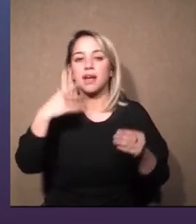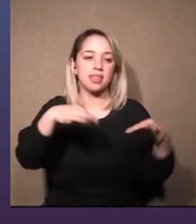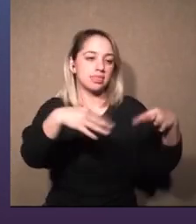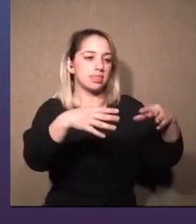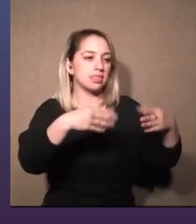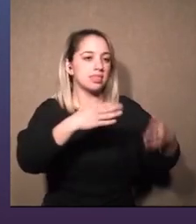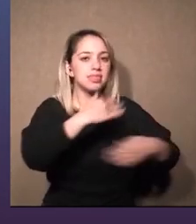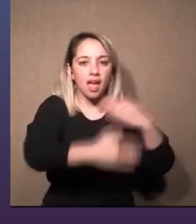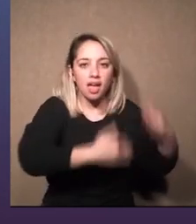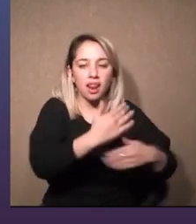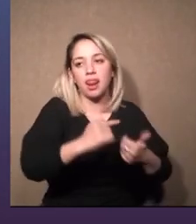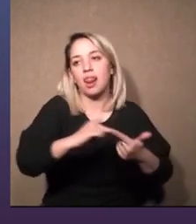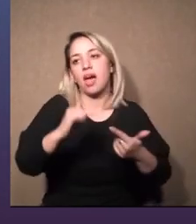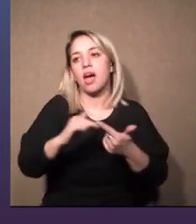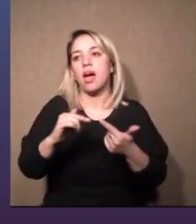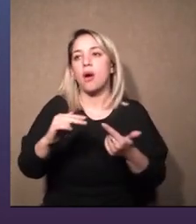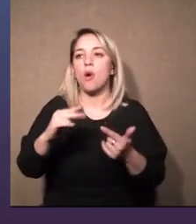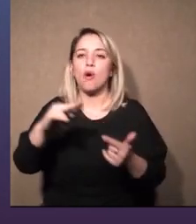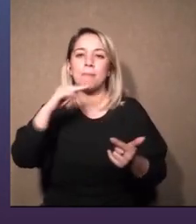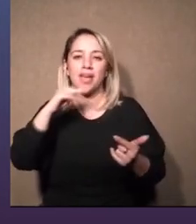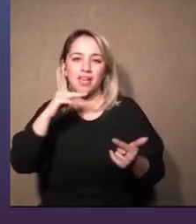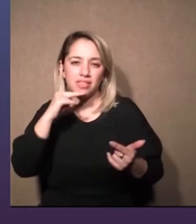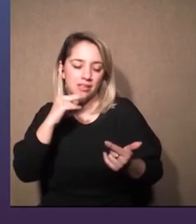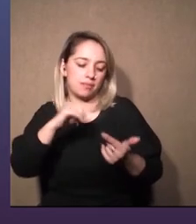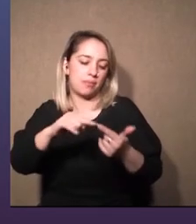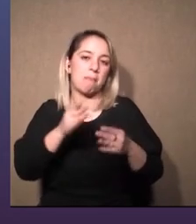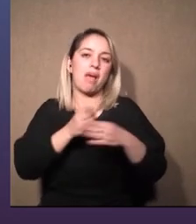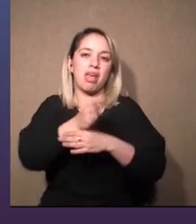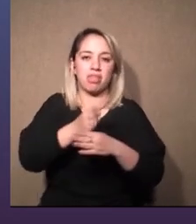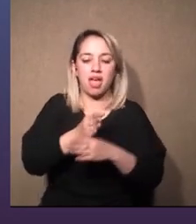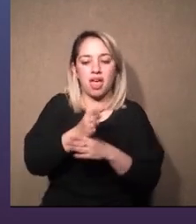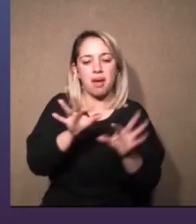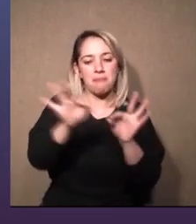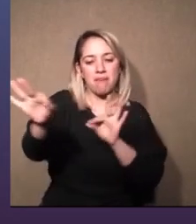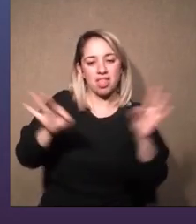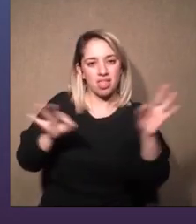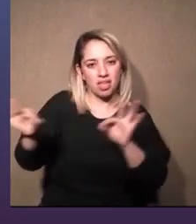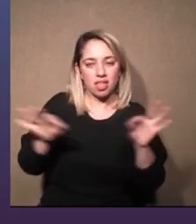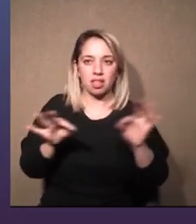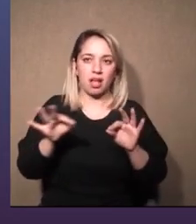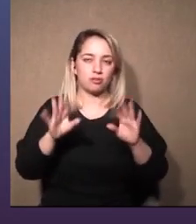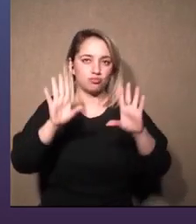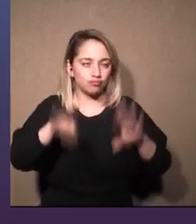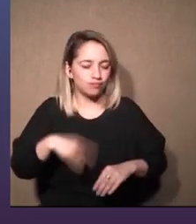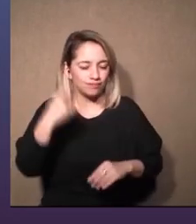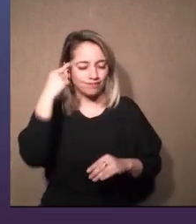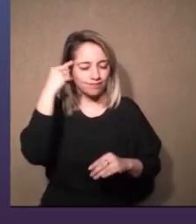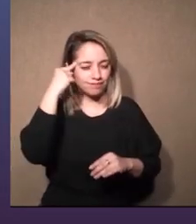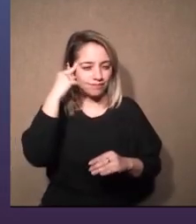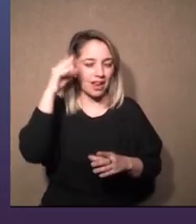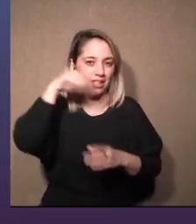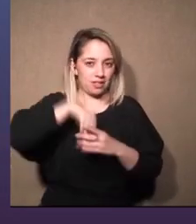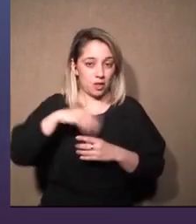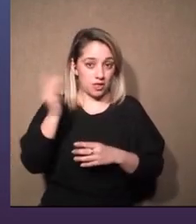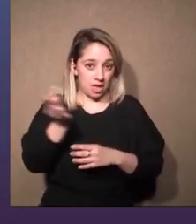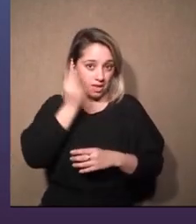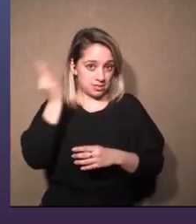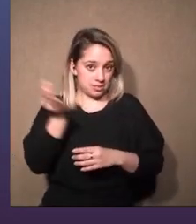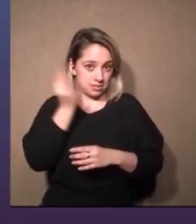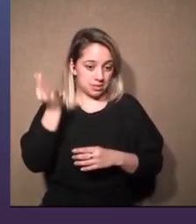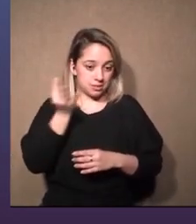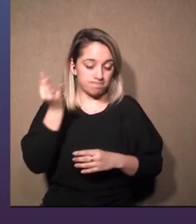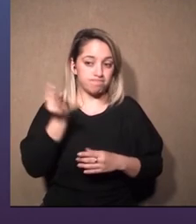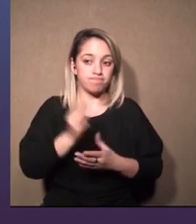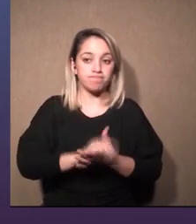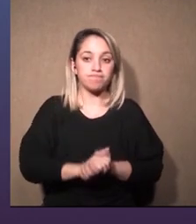esta tela va a ser este hierro esta madera de esta medida y no de otra medida y ahí empieza todo un proceso